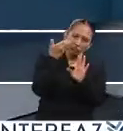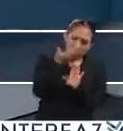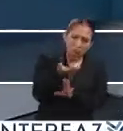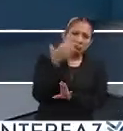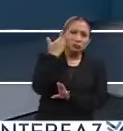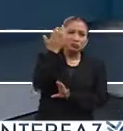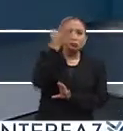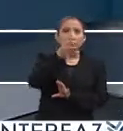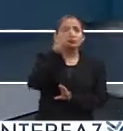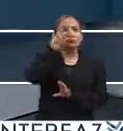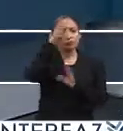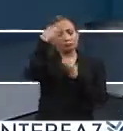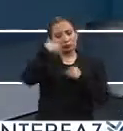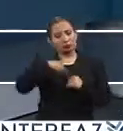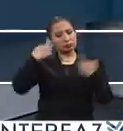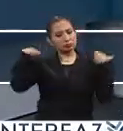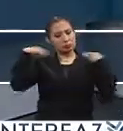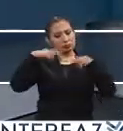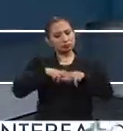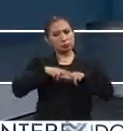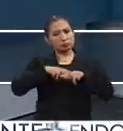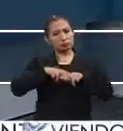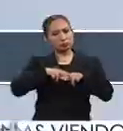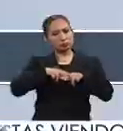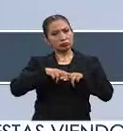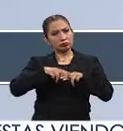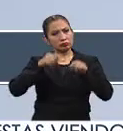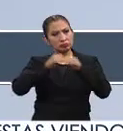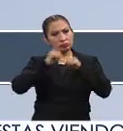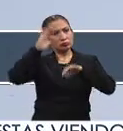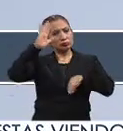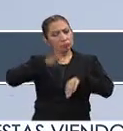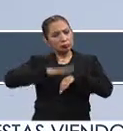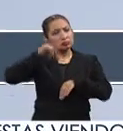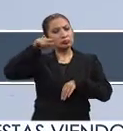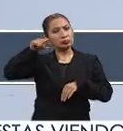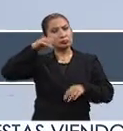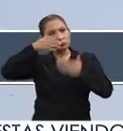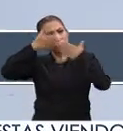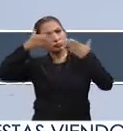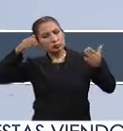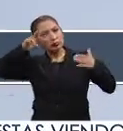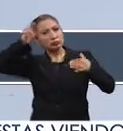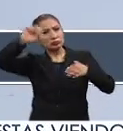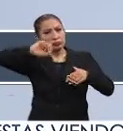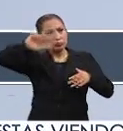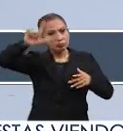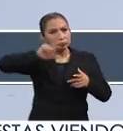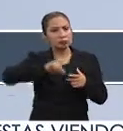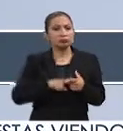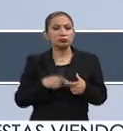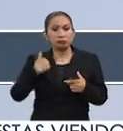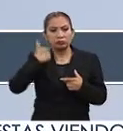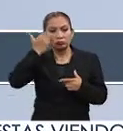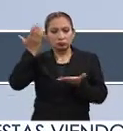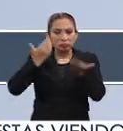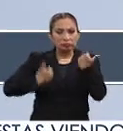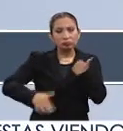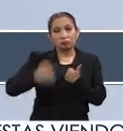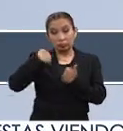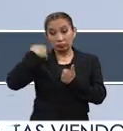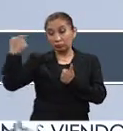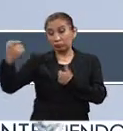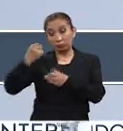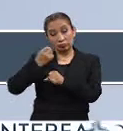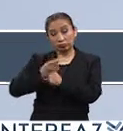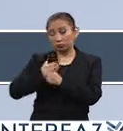Me visualizo como una docente con mayor perspectiva profesional. Quiero superarme. Esta